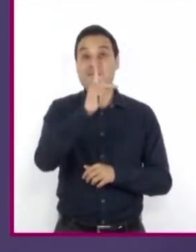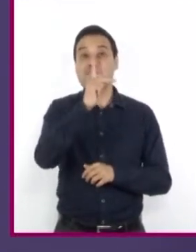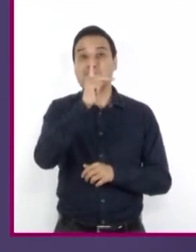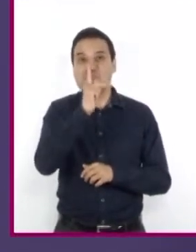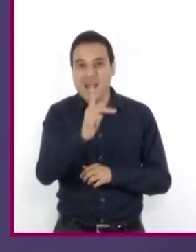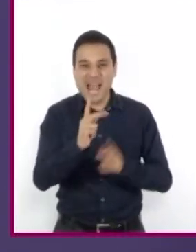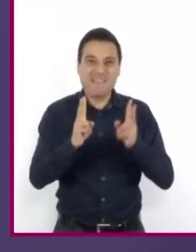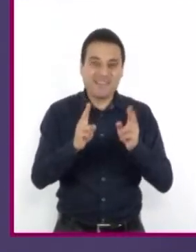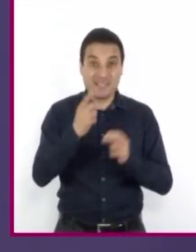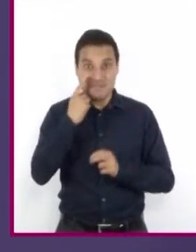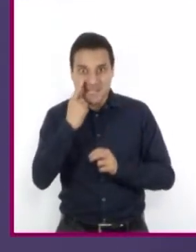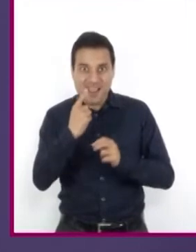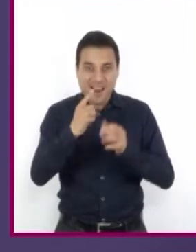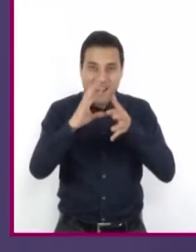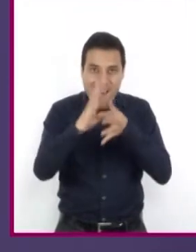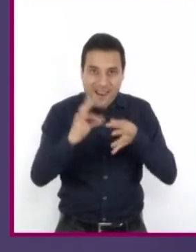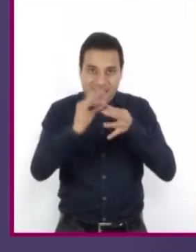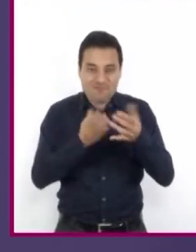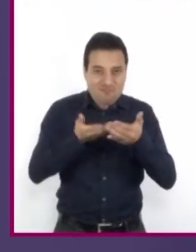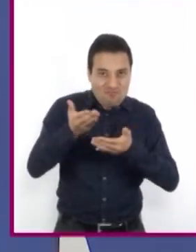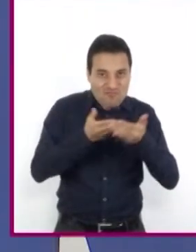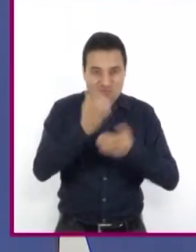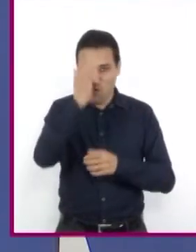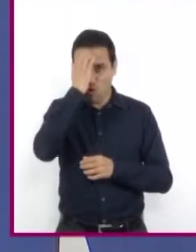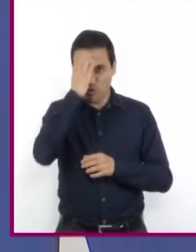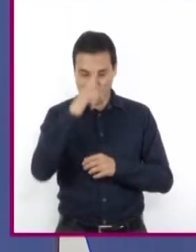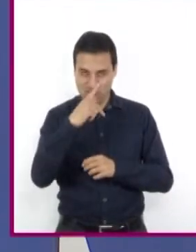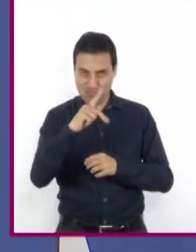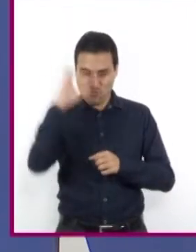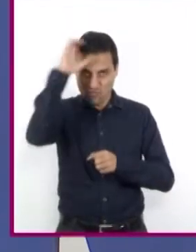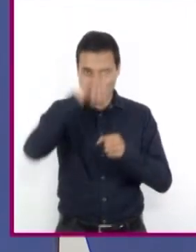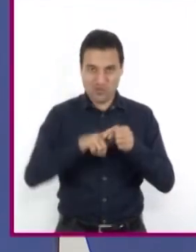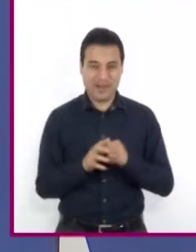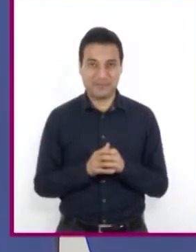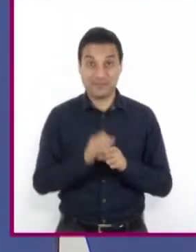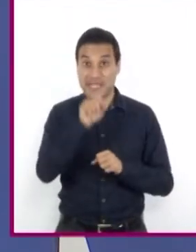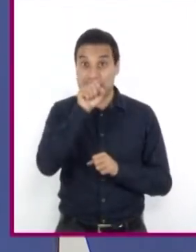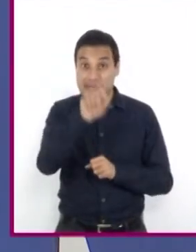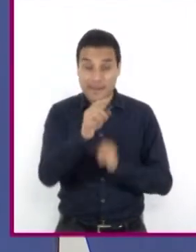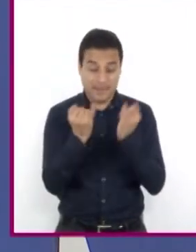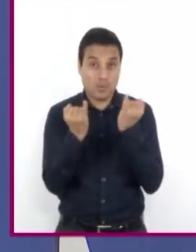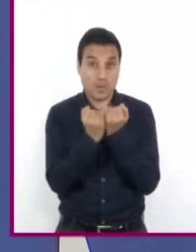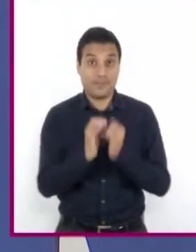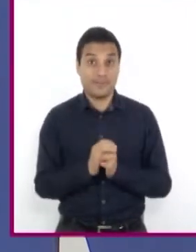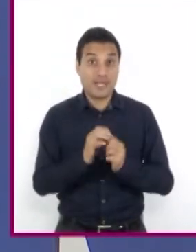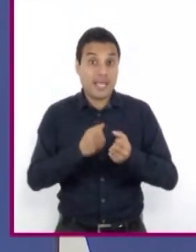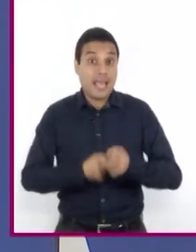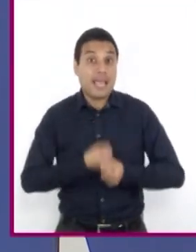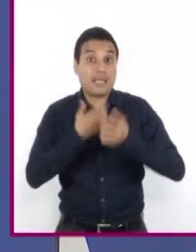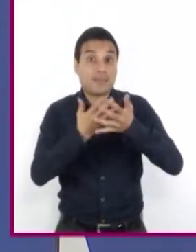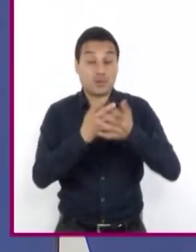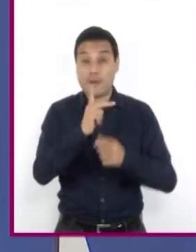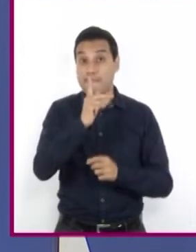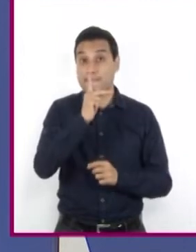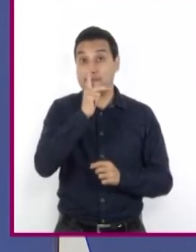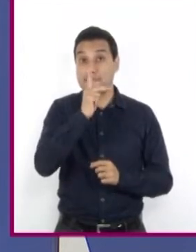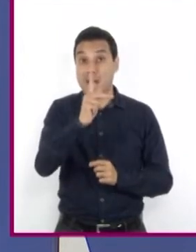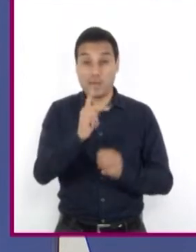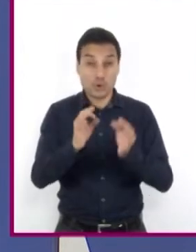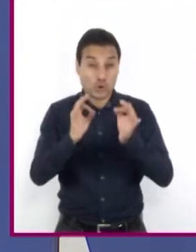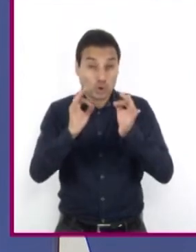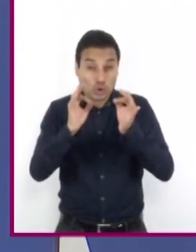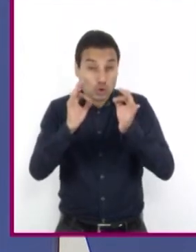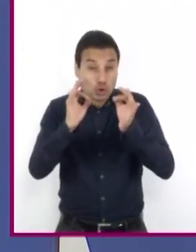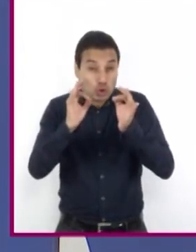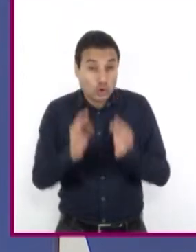frases o expresiones para conocer más de su país. También hay que saber que las expresiones no son únicamente una palabra que